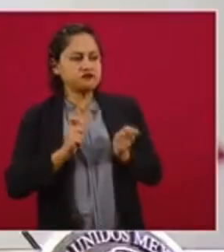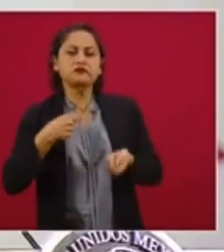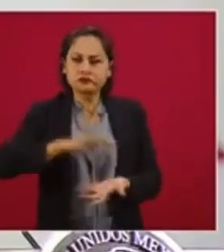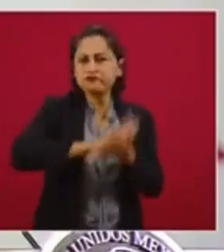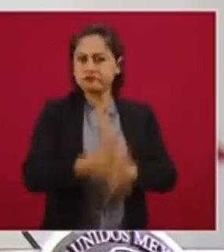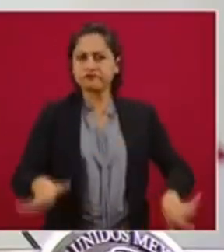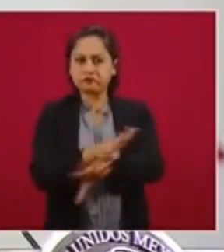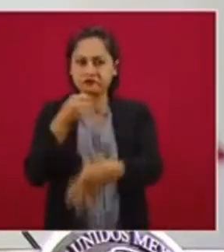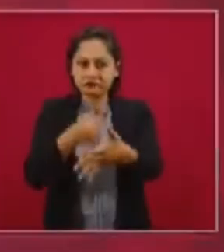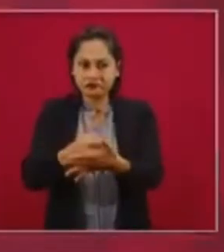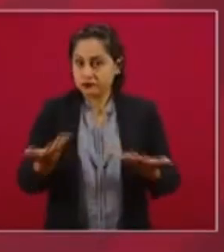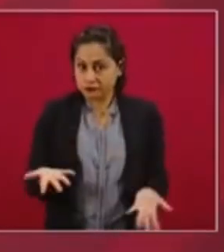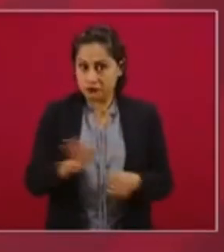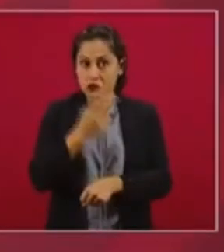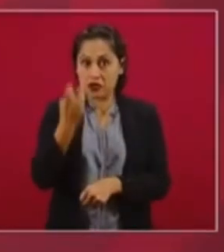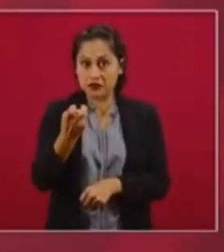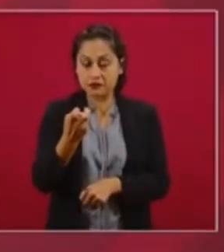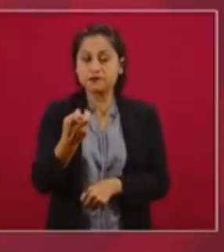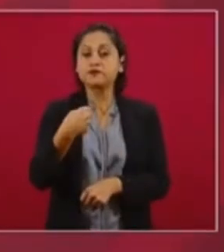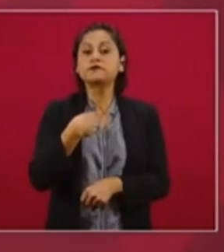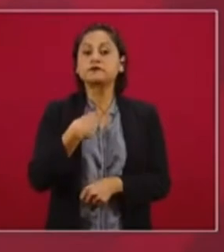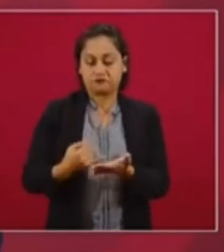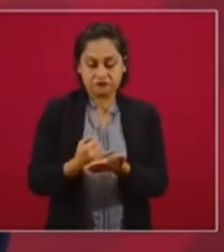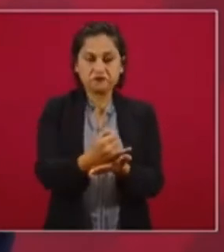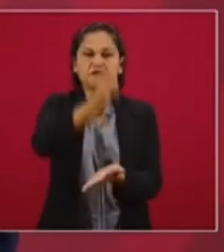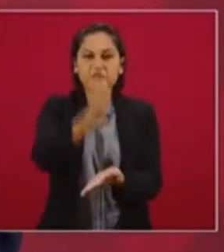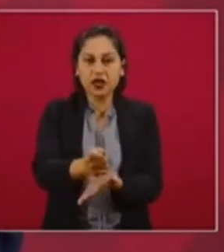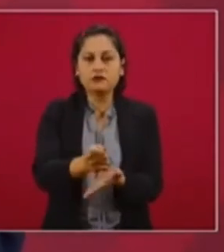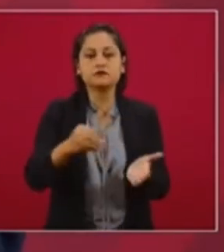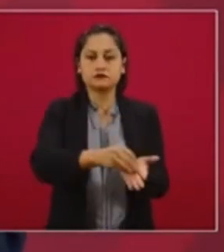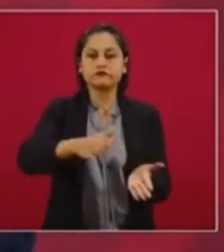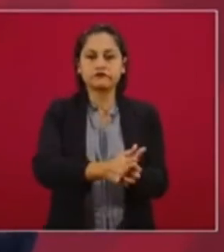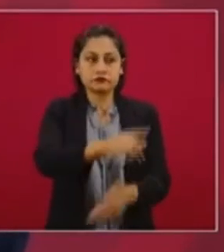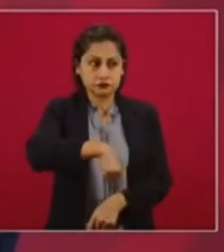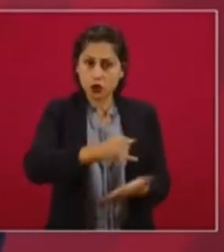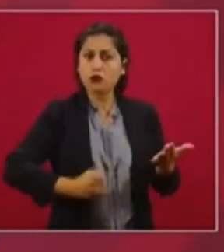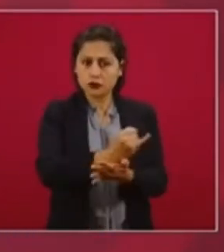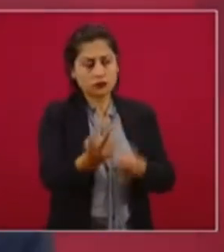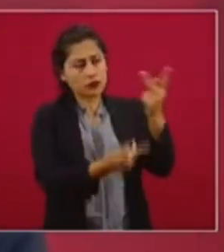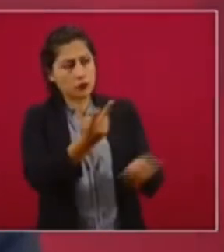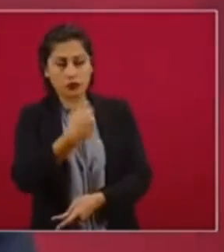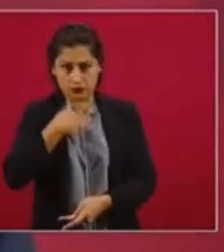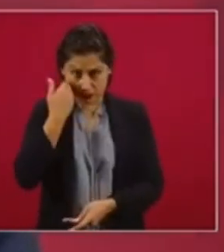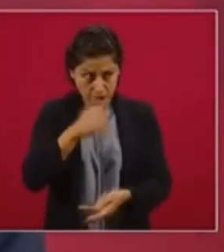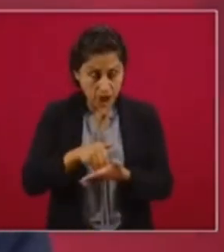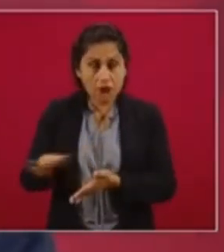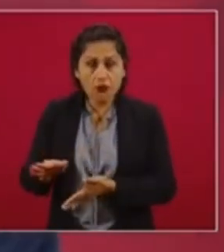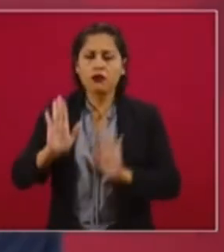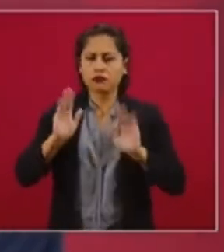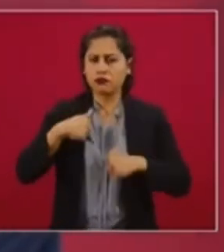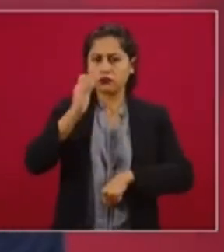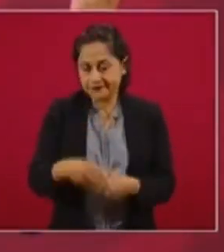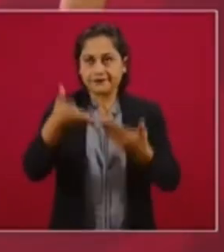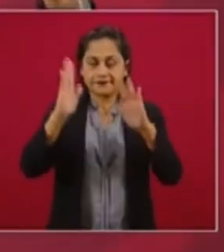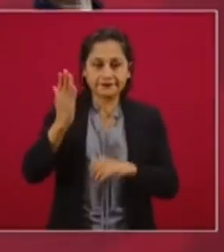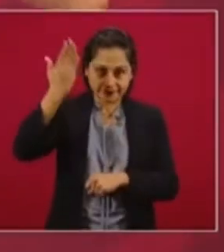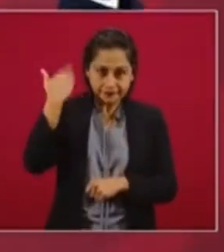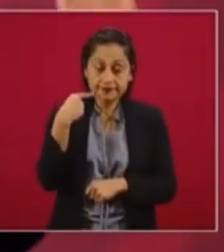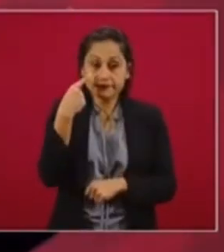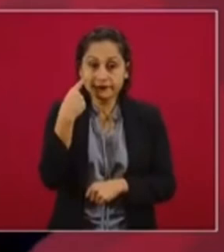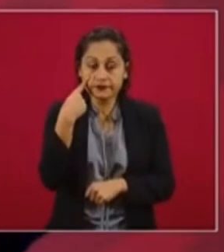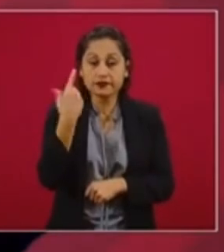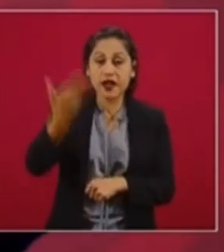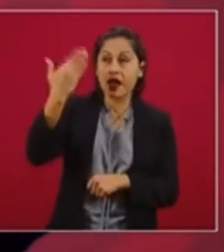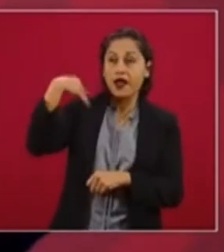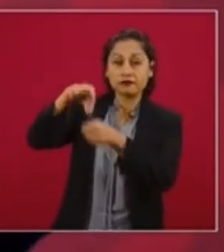entonces, por eso se decide que se establezca la revocación del mandato nada más, imaginen ¿cuánto nos hubiésemos evitado? primero si no